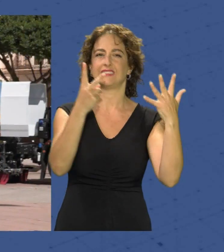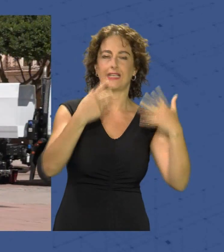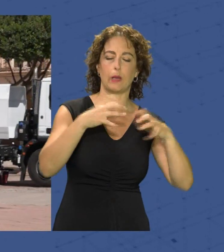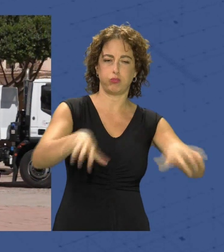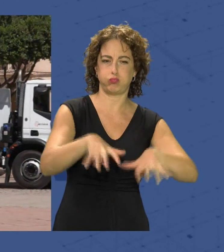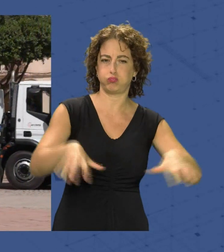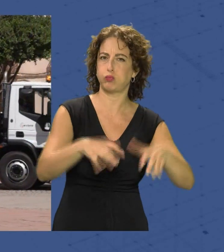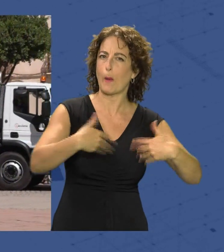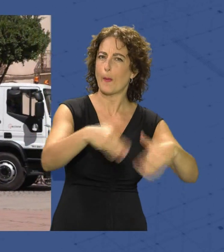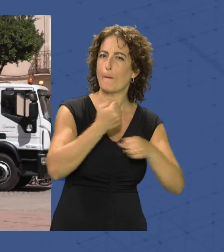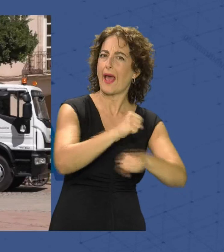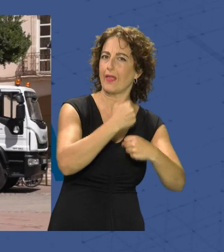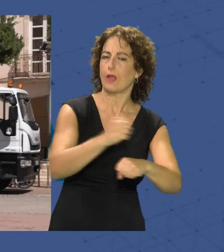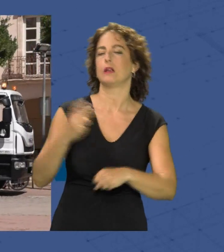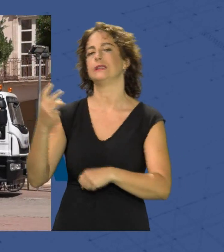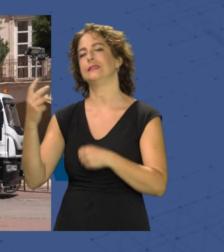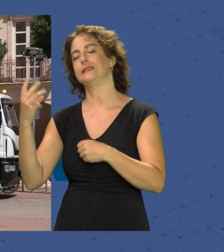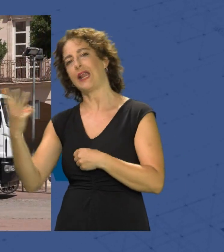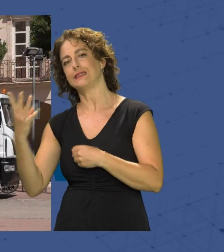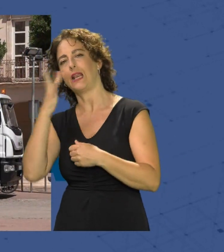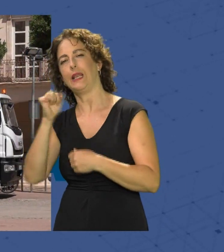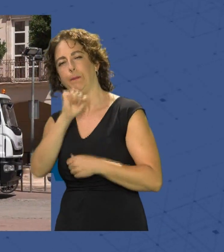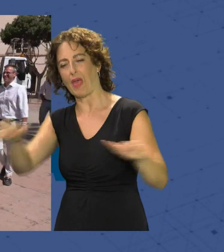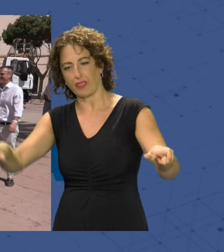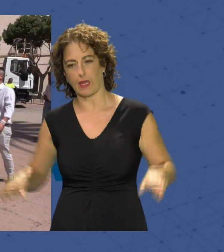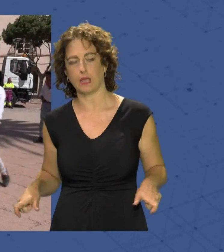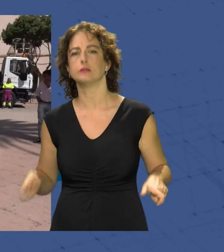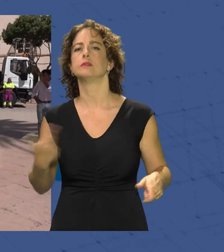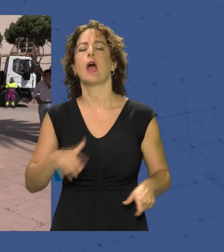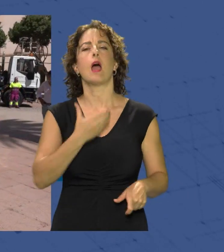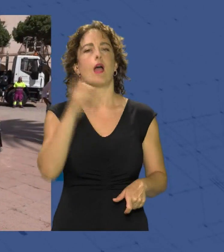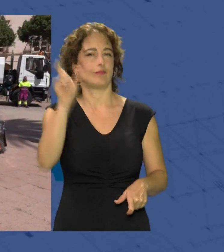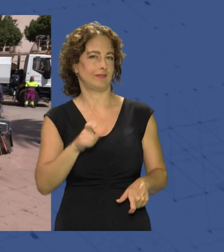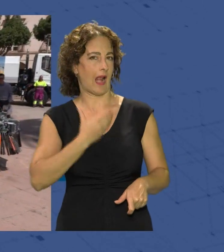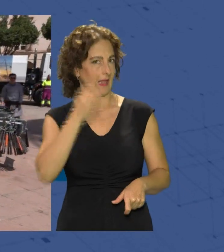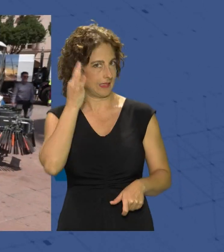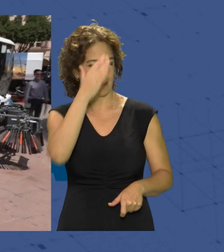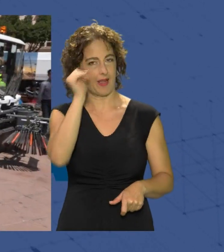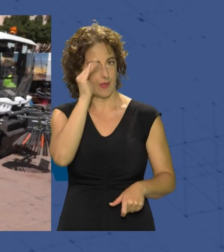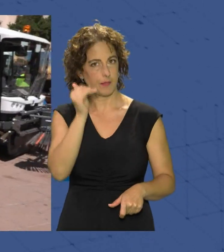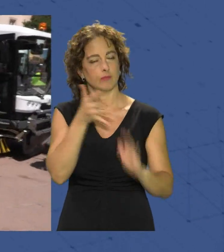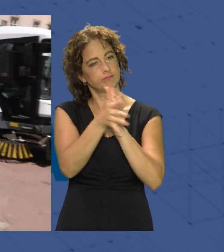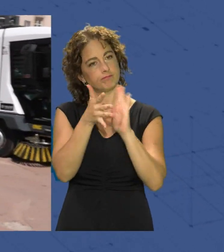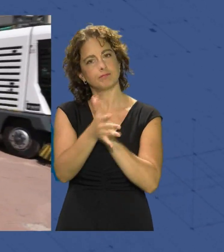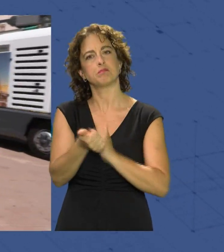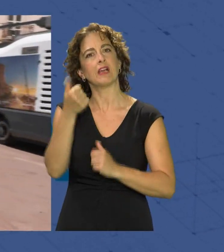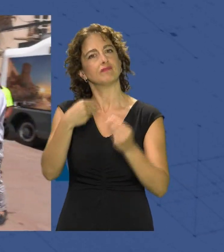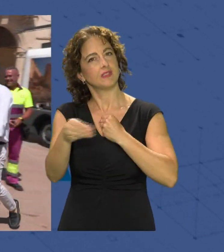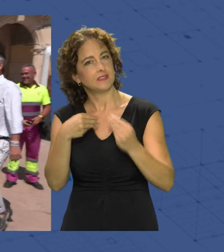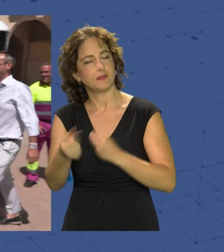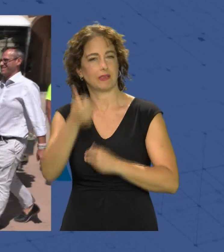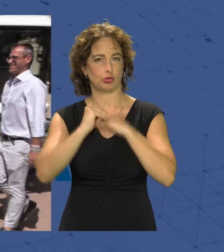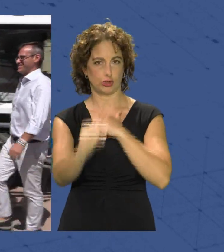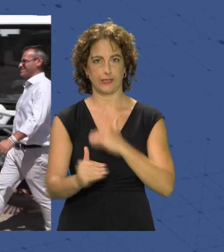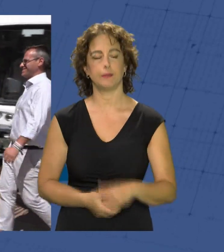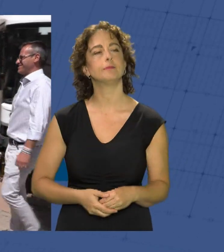y 3 limpiaceras. Tal y como ha explicado la alcaldesa de la ciudad, María del Mar Vázquez, son más versátiles y sostenibles.